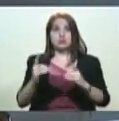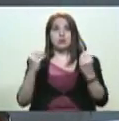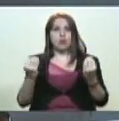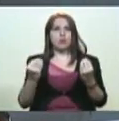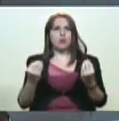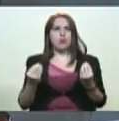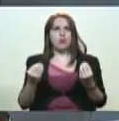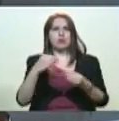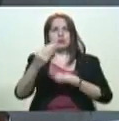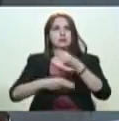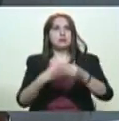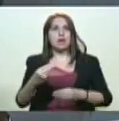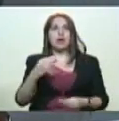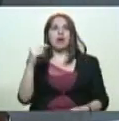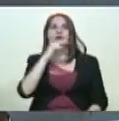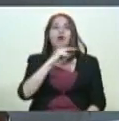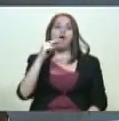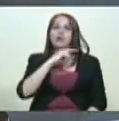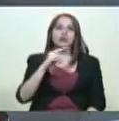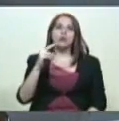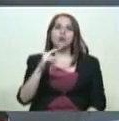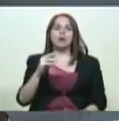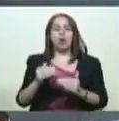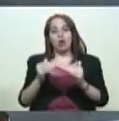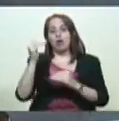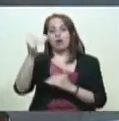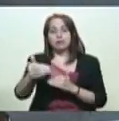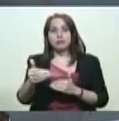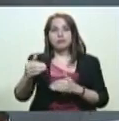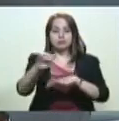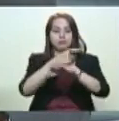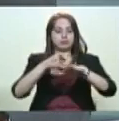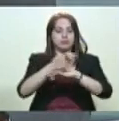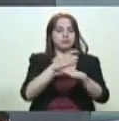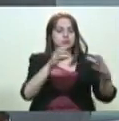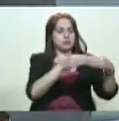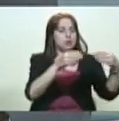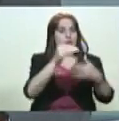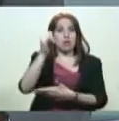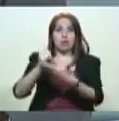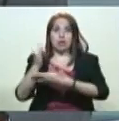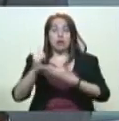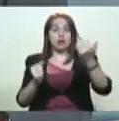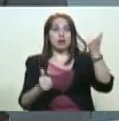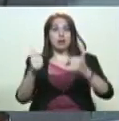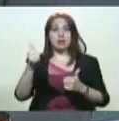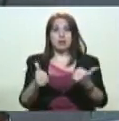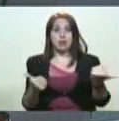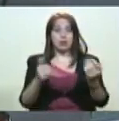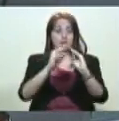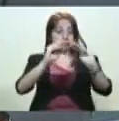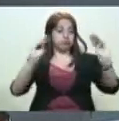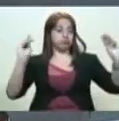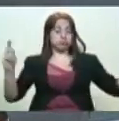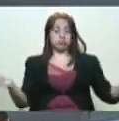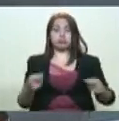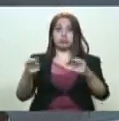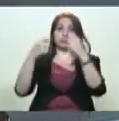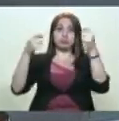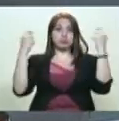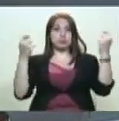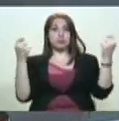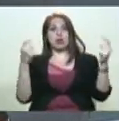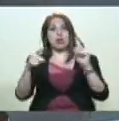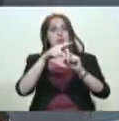realizarán en el mes de octubre. Hemos visto a los partidos políticos de la oposición inscribiendo candidatos, anunciando lanzamiento de candidaturas. Eso es